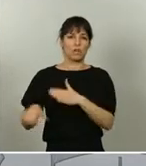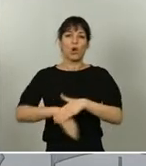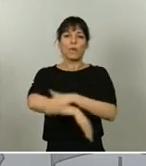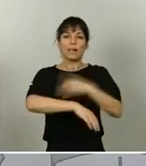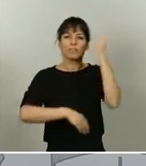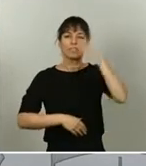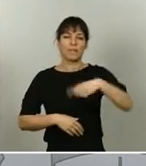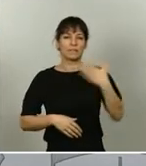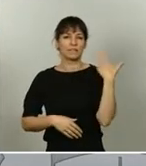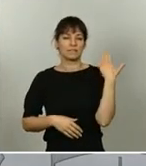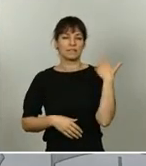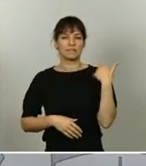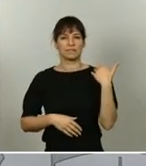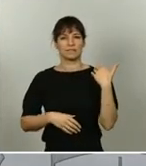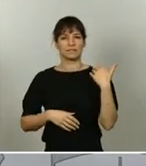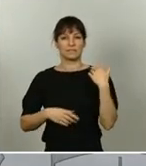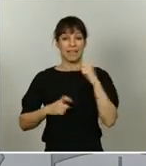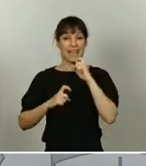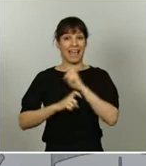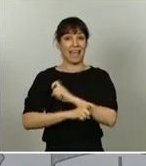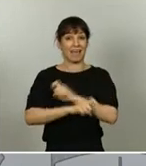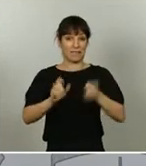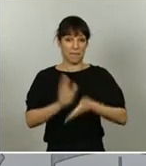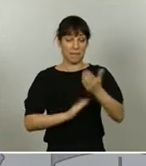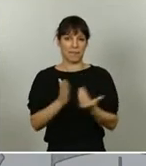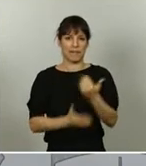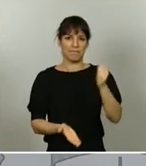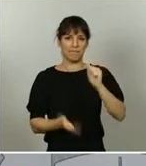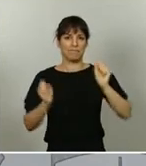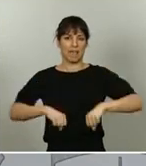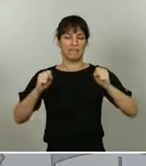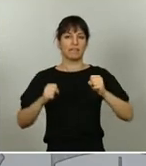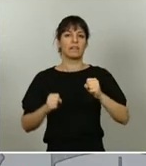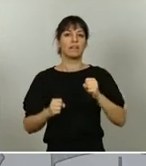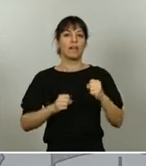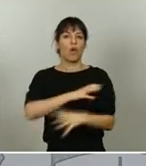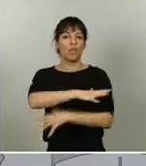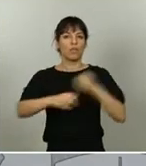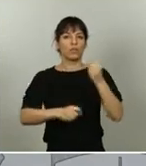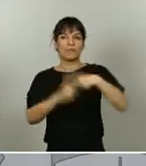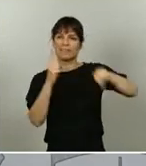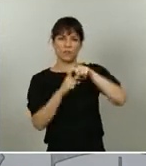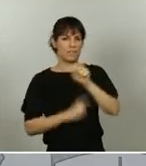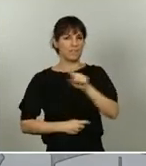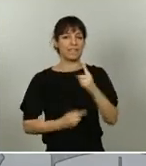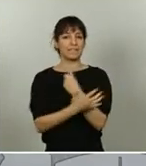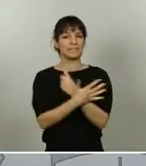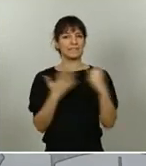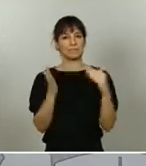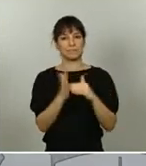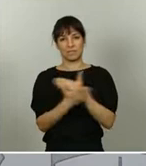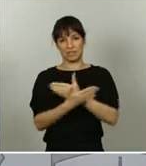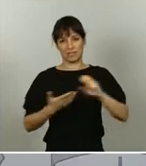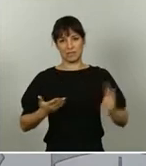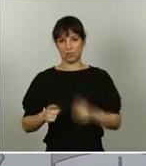aprobó, anunció, vamos a aprobarlo en los próximos días, un fondo no reembolsable de 16.000 millones de euros para las comunidades autónomas. Y de esta inyección de